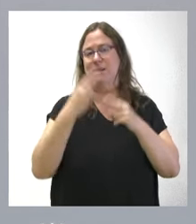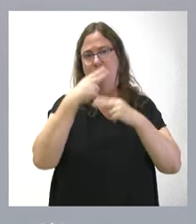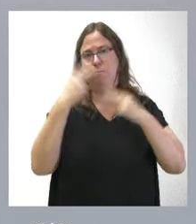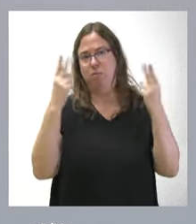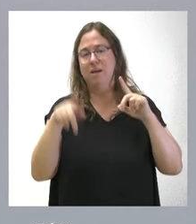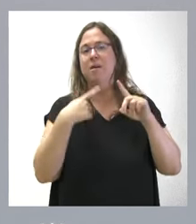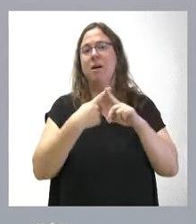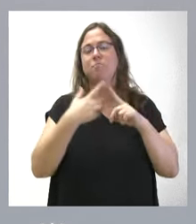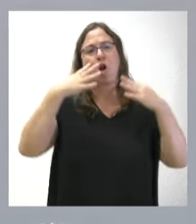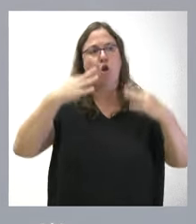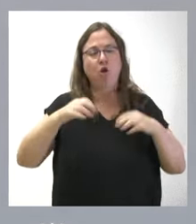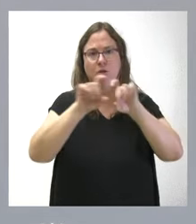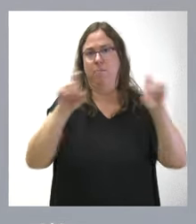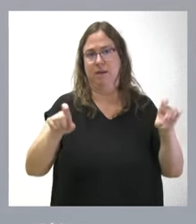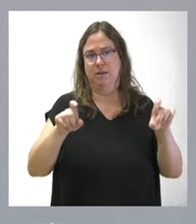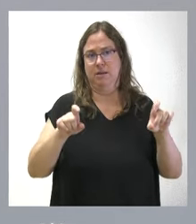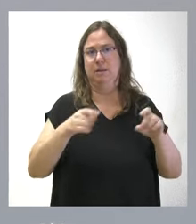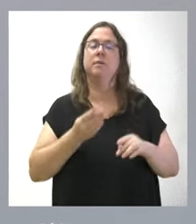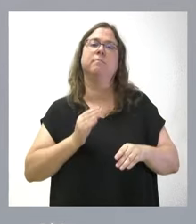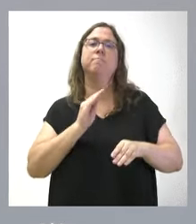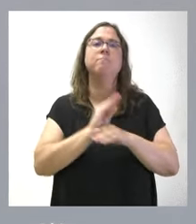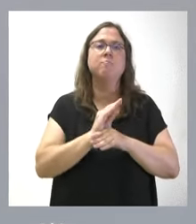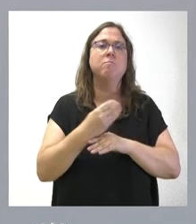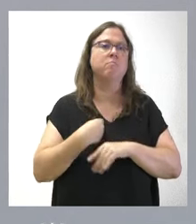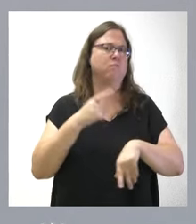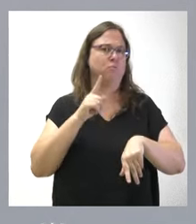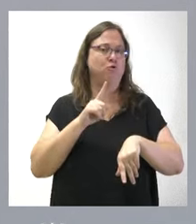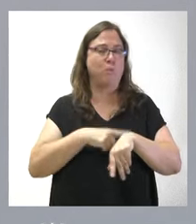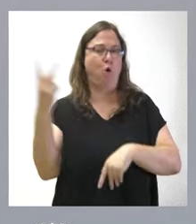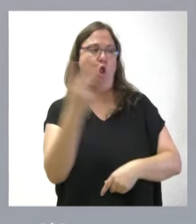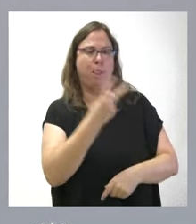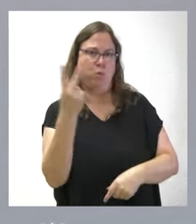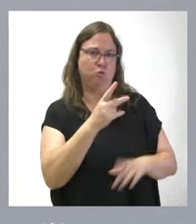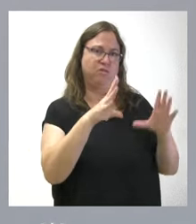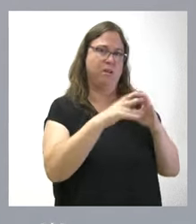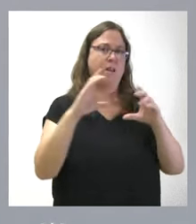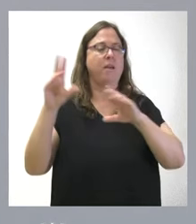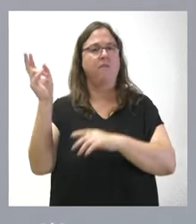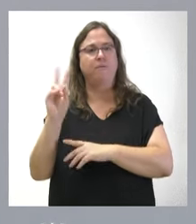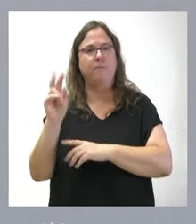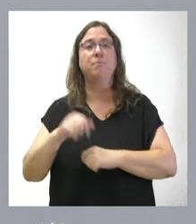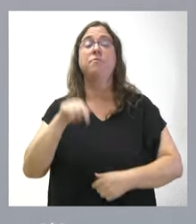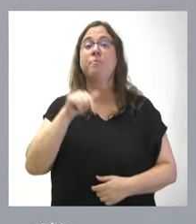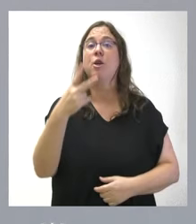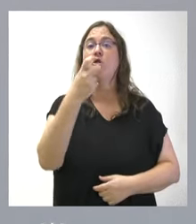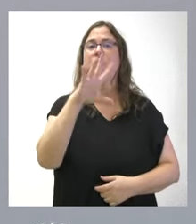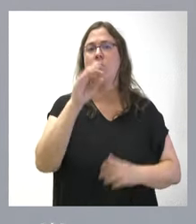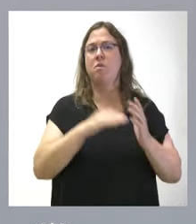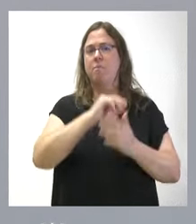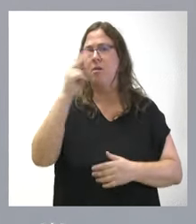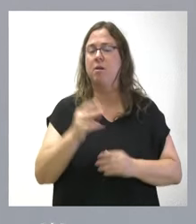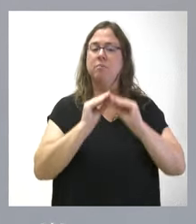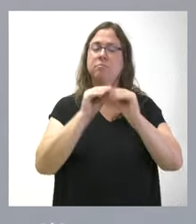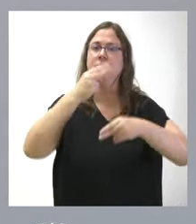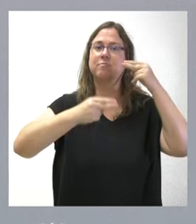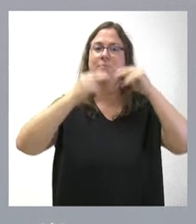y la lógica empresarial. Se va a impartir conjuntamente por ambas universidades. 250.000 euros para edificar